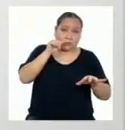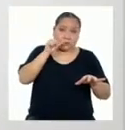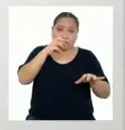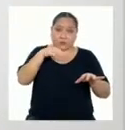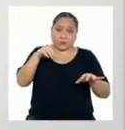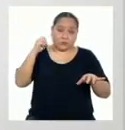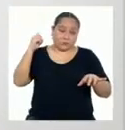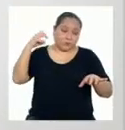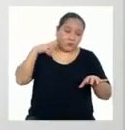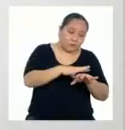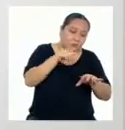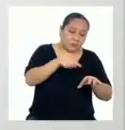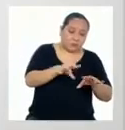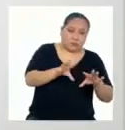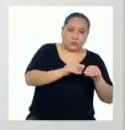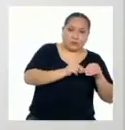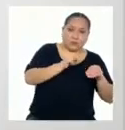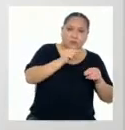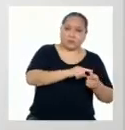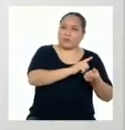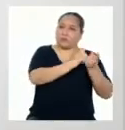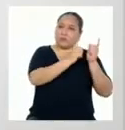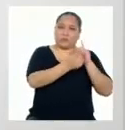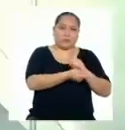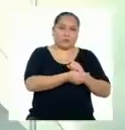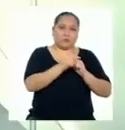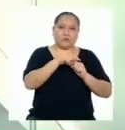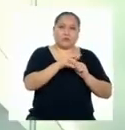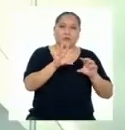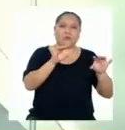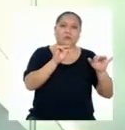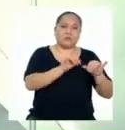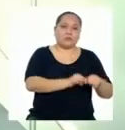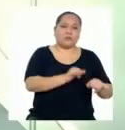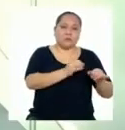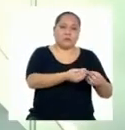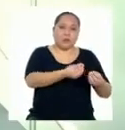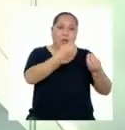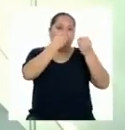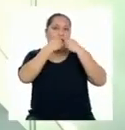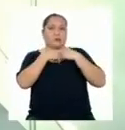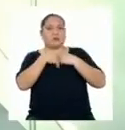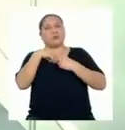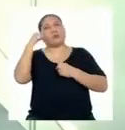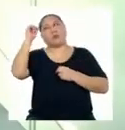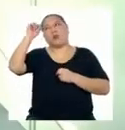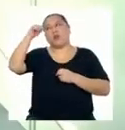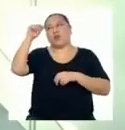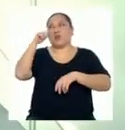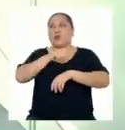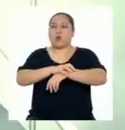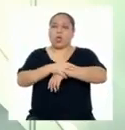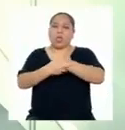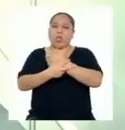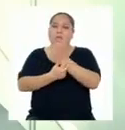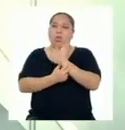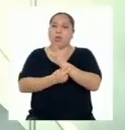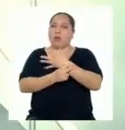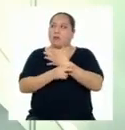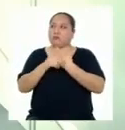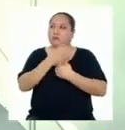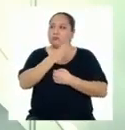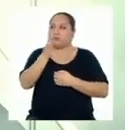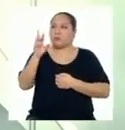radiación Y de ninguna manera Se transforma En emisor de radiación Me acuerdo Que sufrí una fractura En la mano Y me tuve que sacar